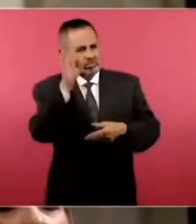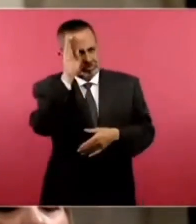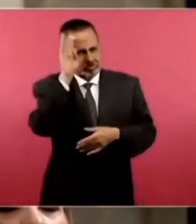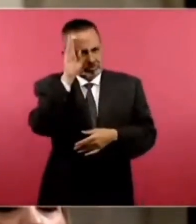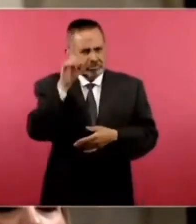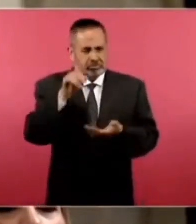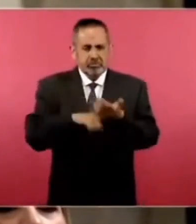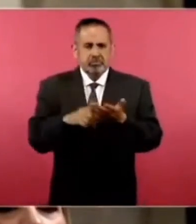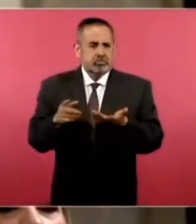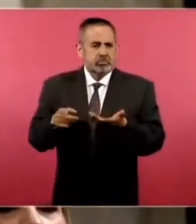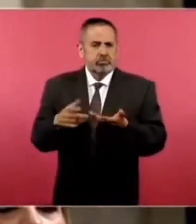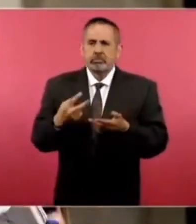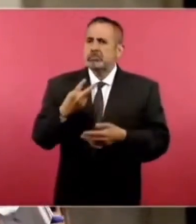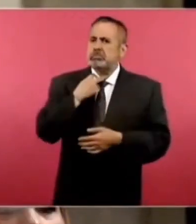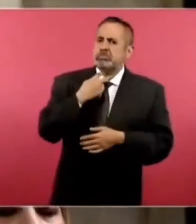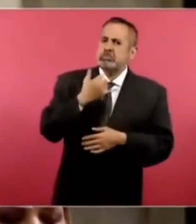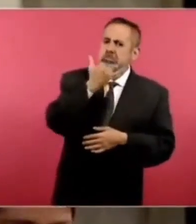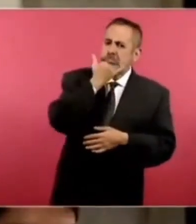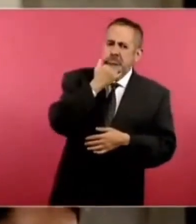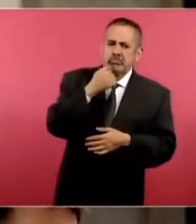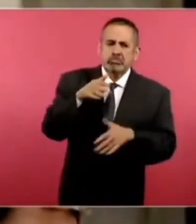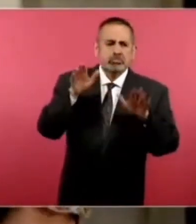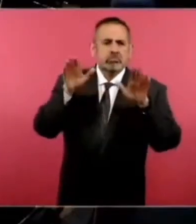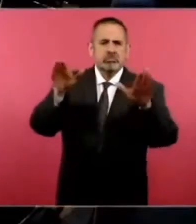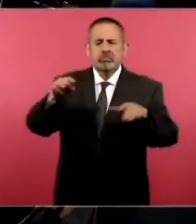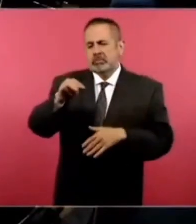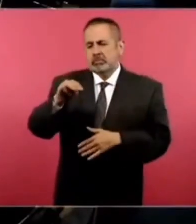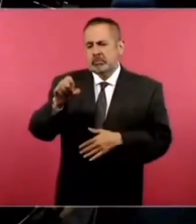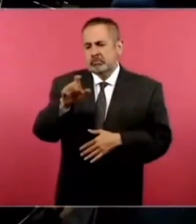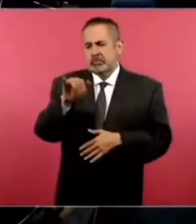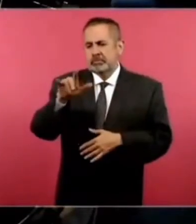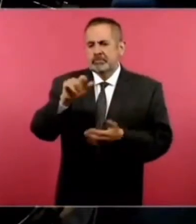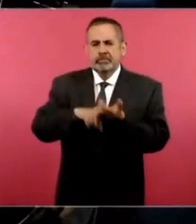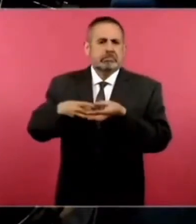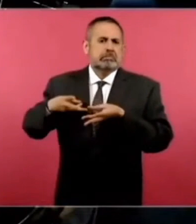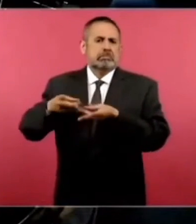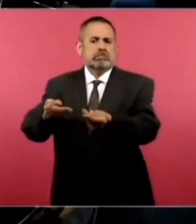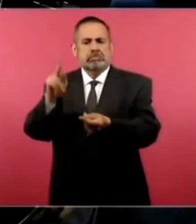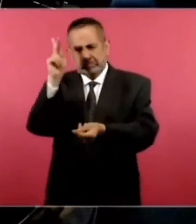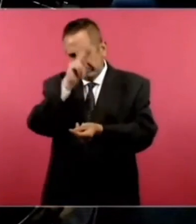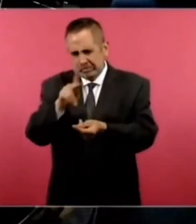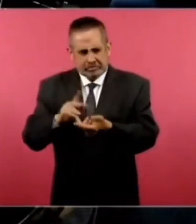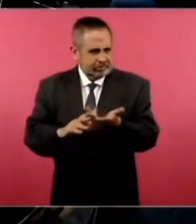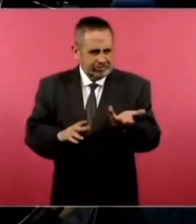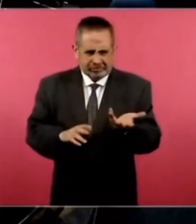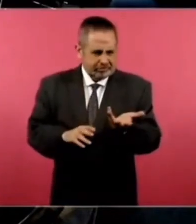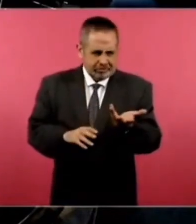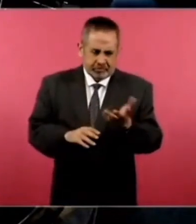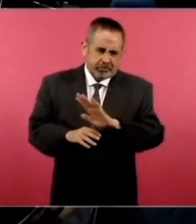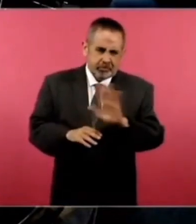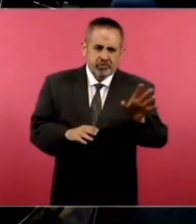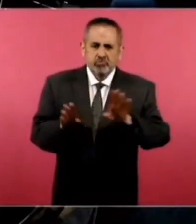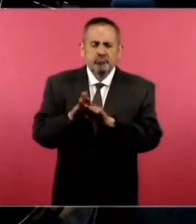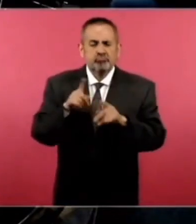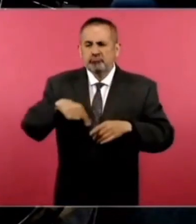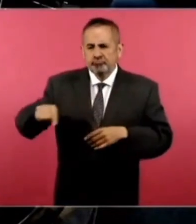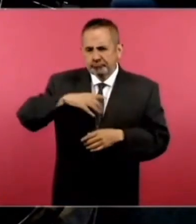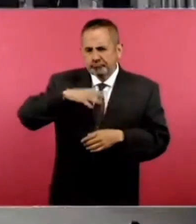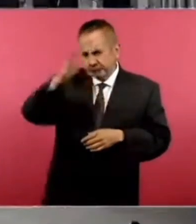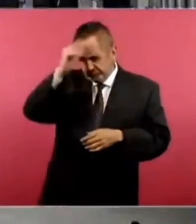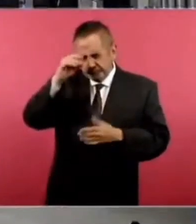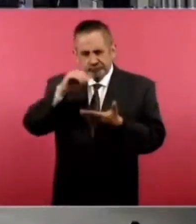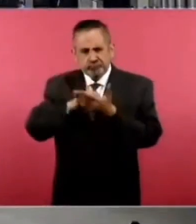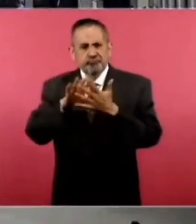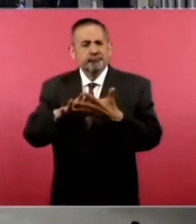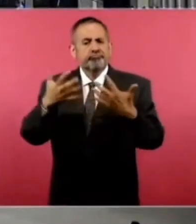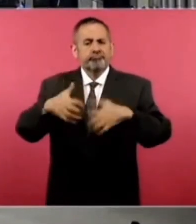Mexicana de Aviación. Estamos calculando que si con este acuerdo que se tiene